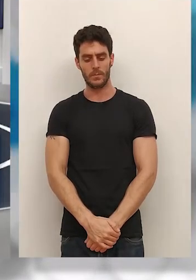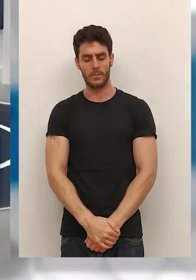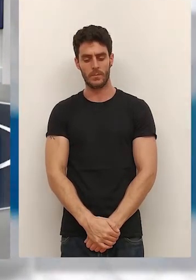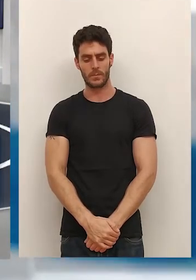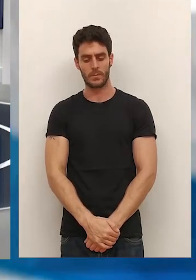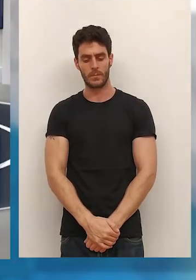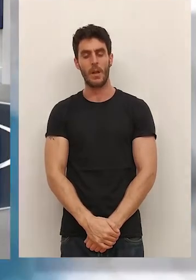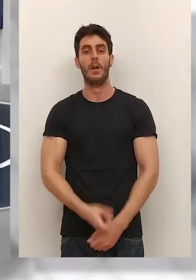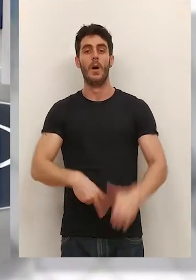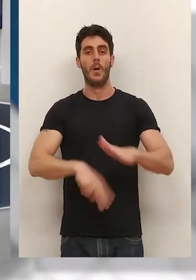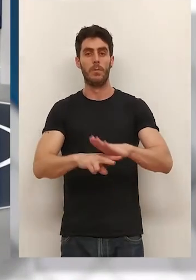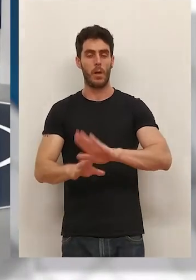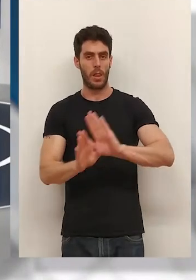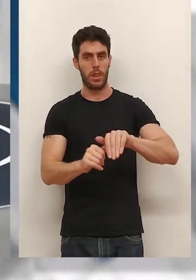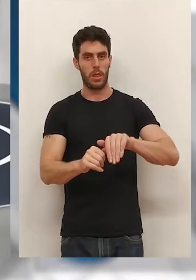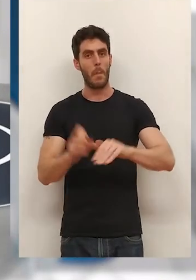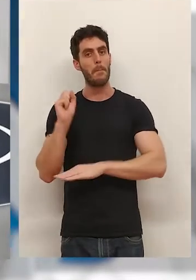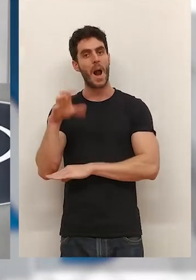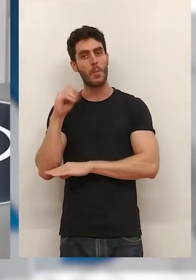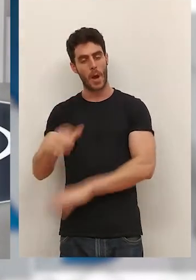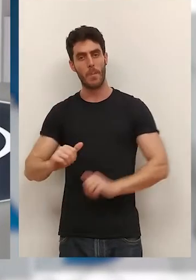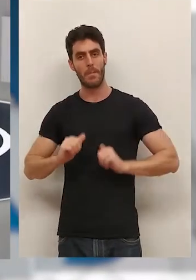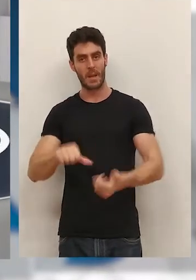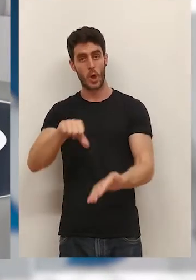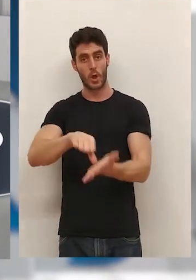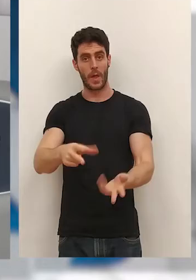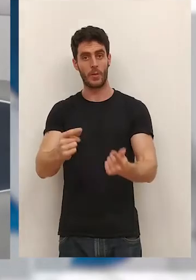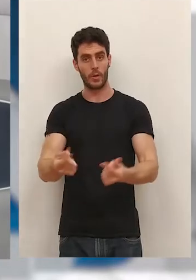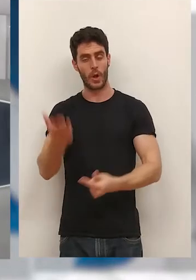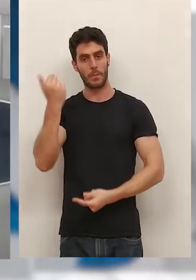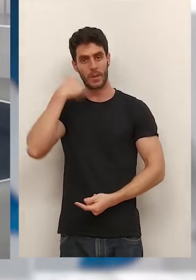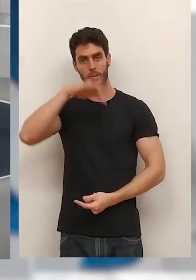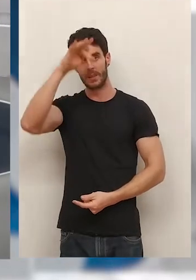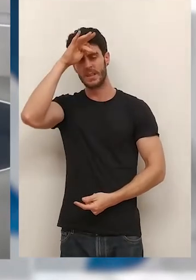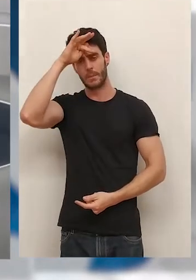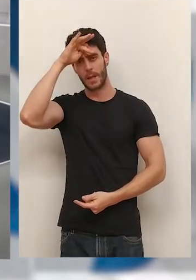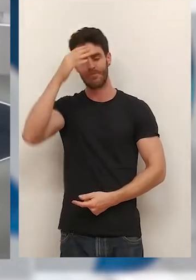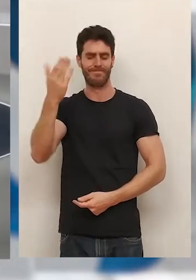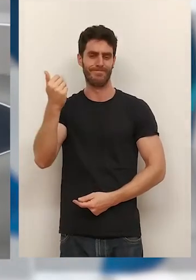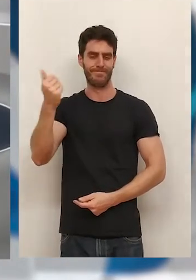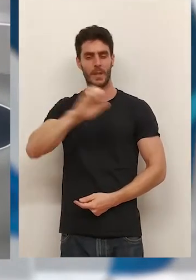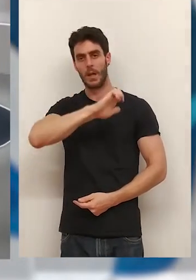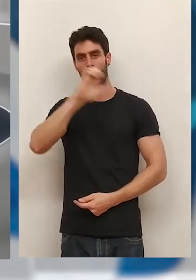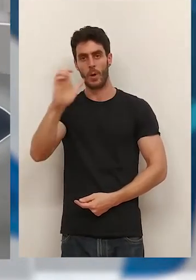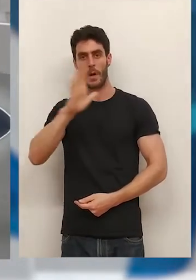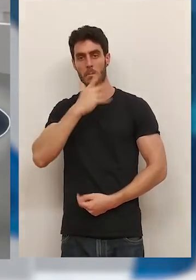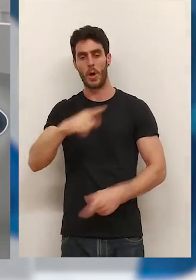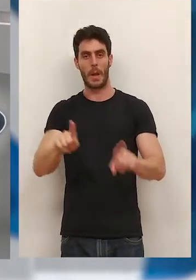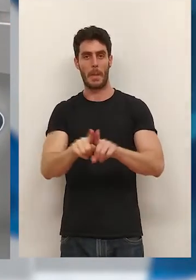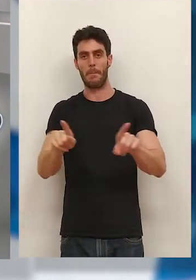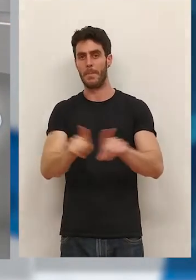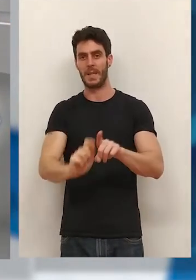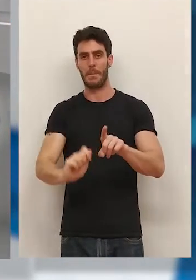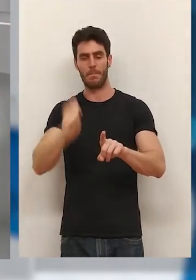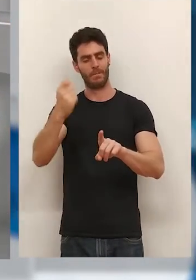Y dejamos el fútbol para hablarles de balonmano. El ciudad de Logroño se despidió este pasado fin de semana de Europa tras un empate sin premio ante